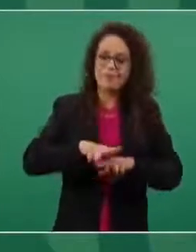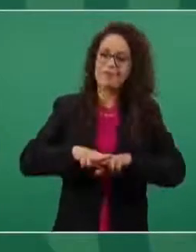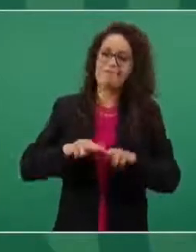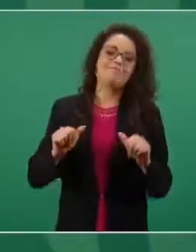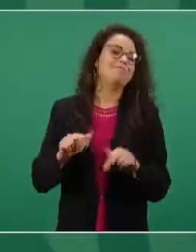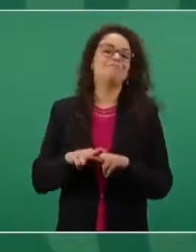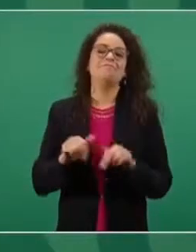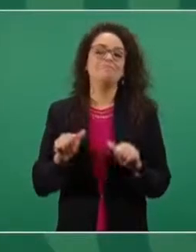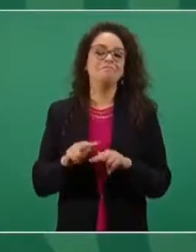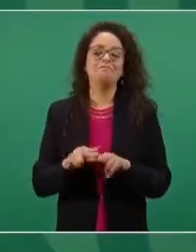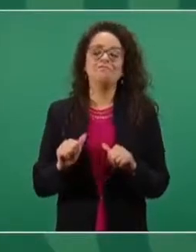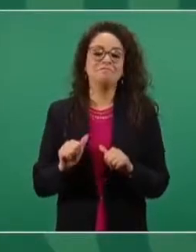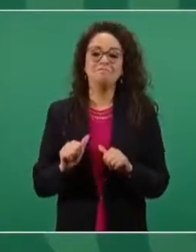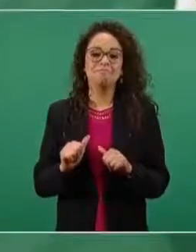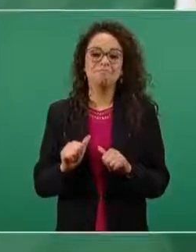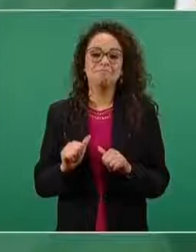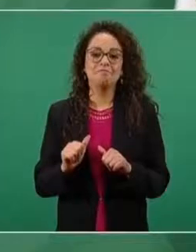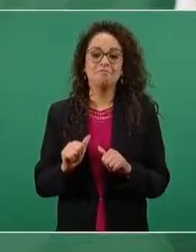servir al pueblo.